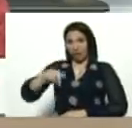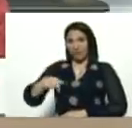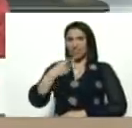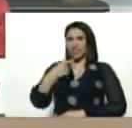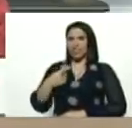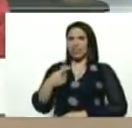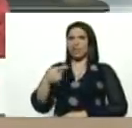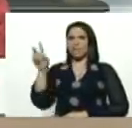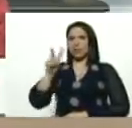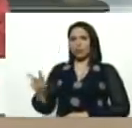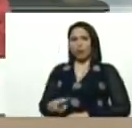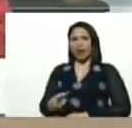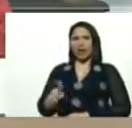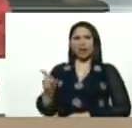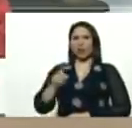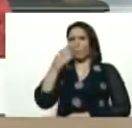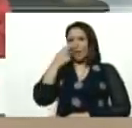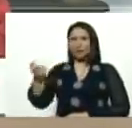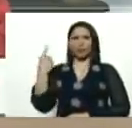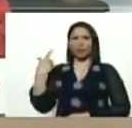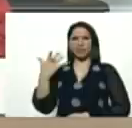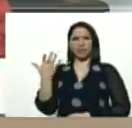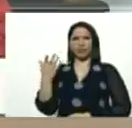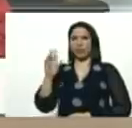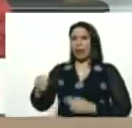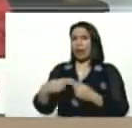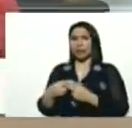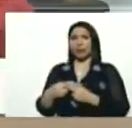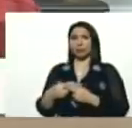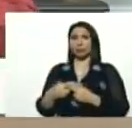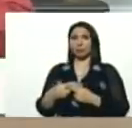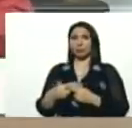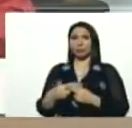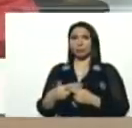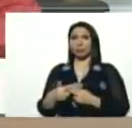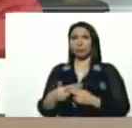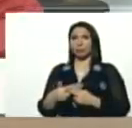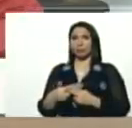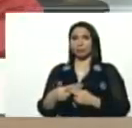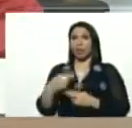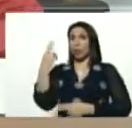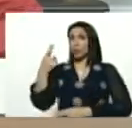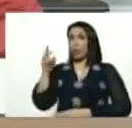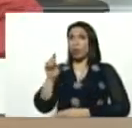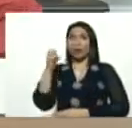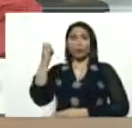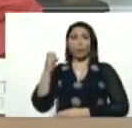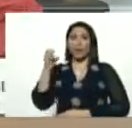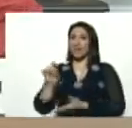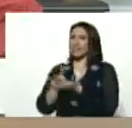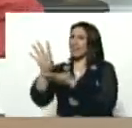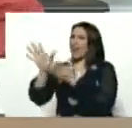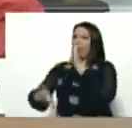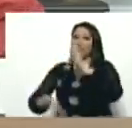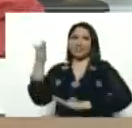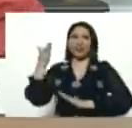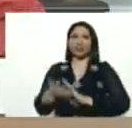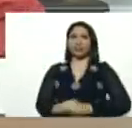la Unión Europea, que se vaya lejos, no voy a decir la palabra, porque estamos en horario infantil, pero, la Unión Europea, que se vaya largo,